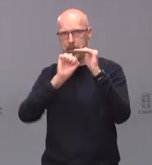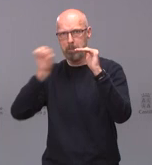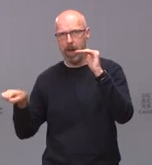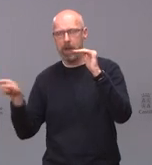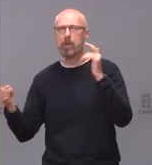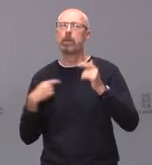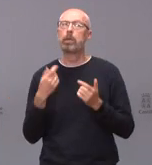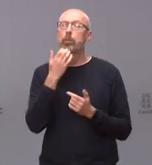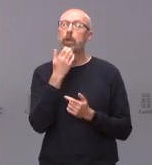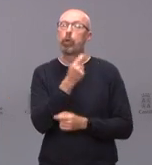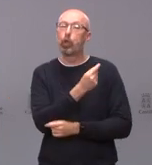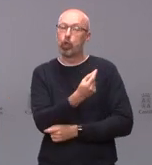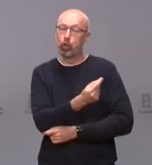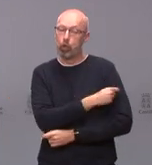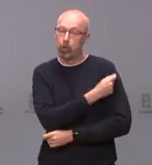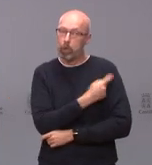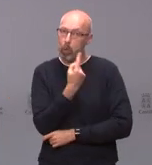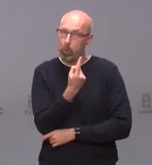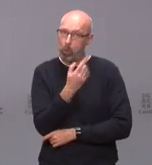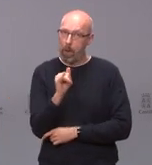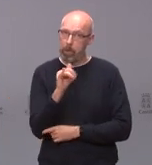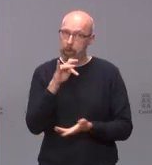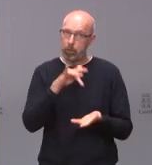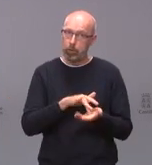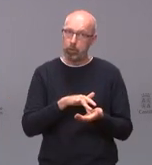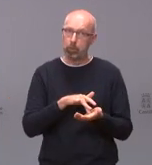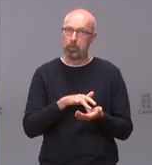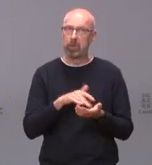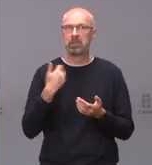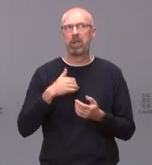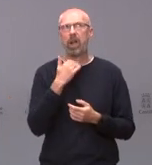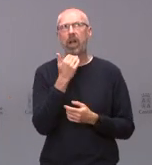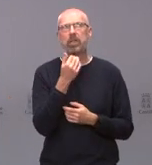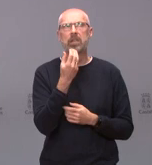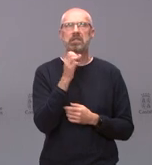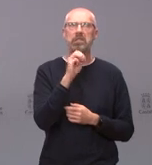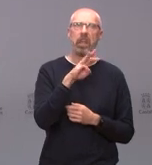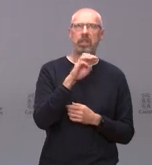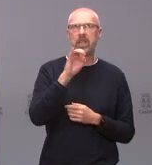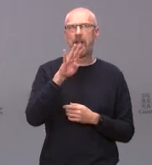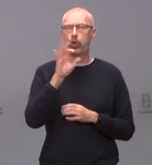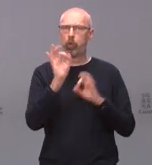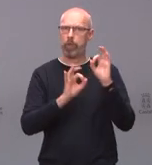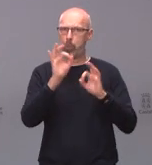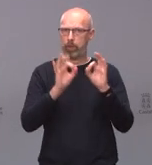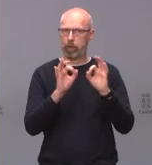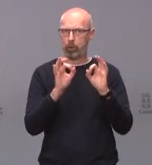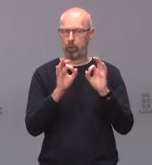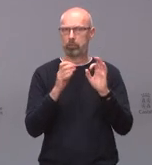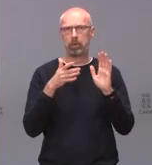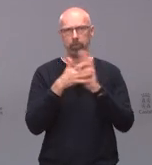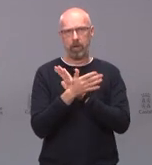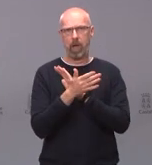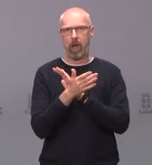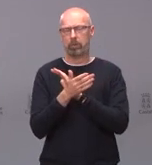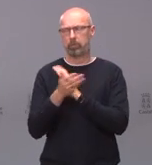administrada al menos una dosis en la población creo que estamos ahora por encima del 13 el 14 por ciento que también estamos primeros segundos en